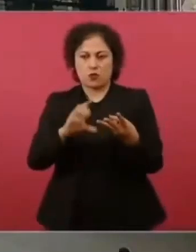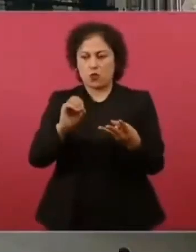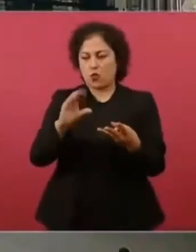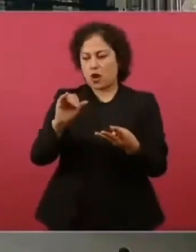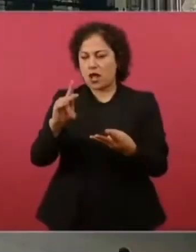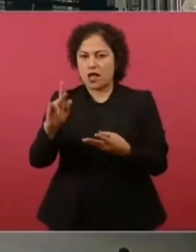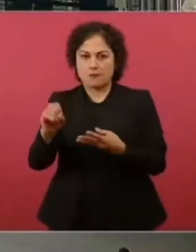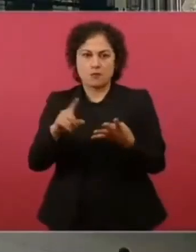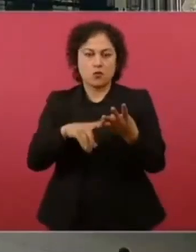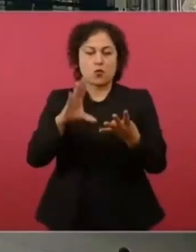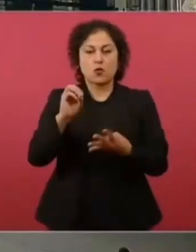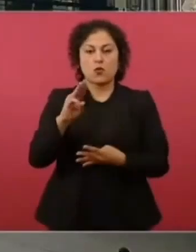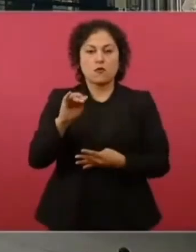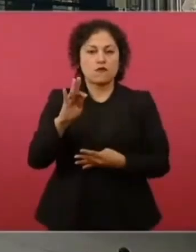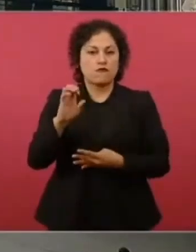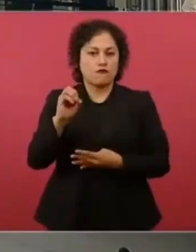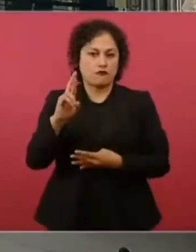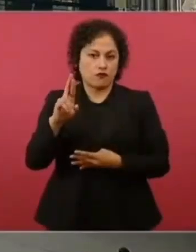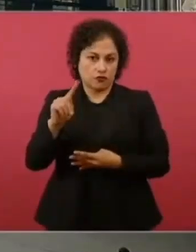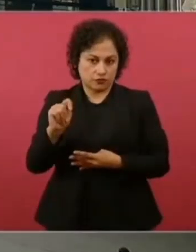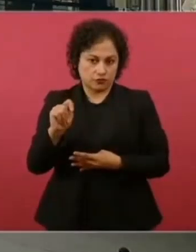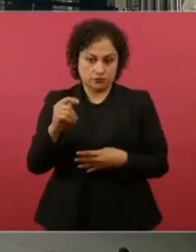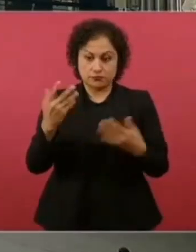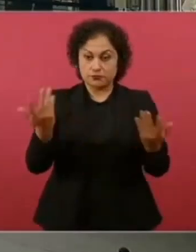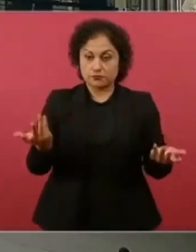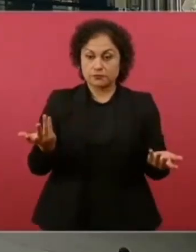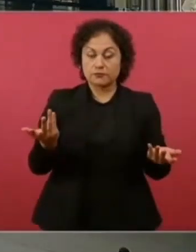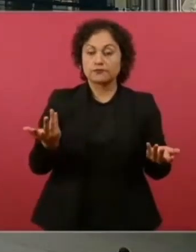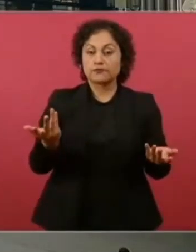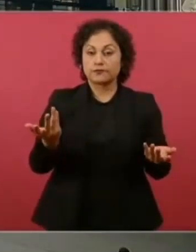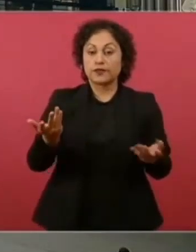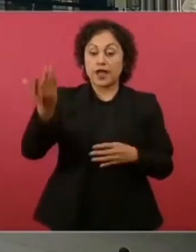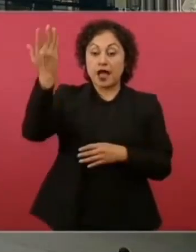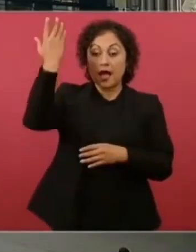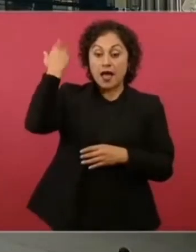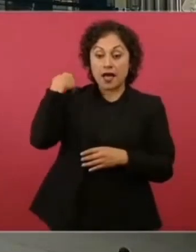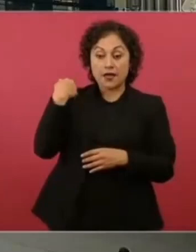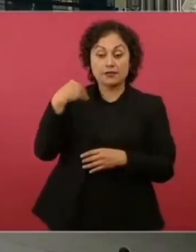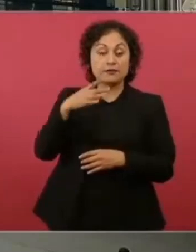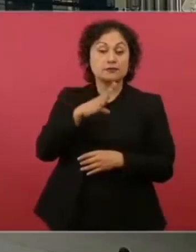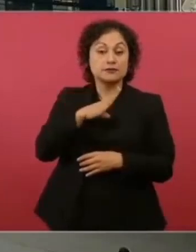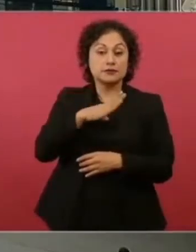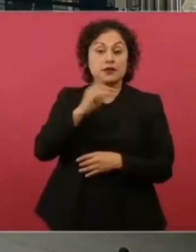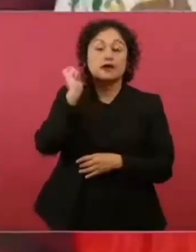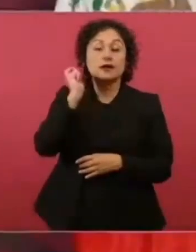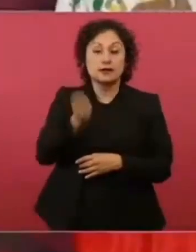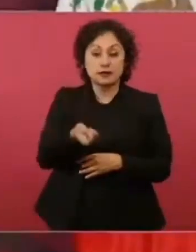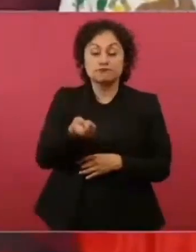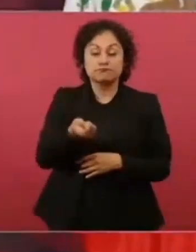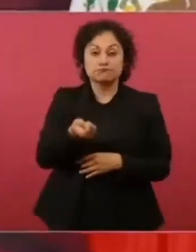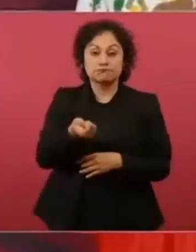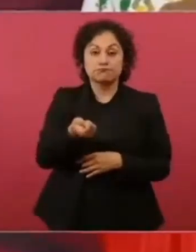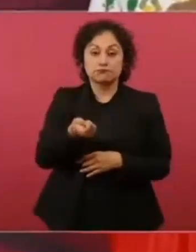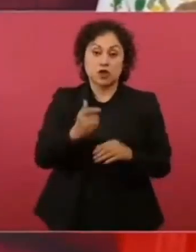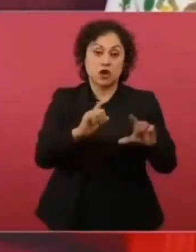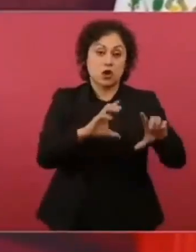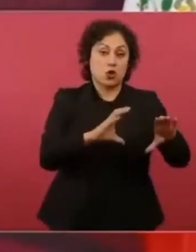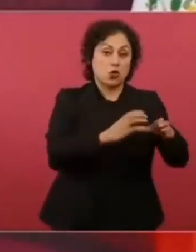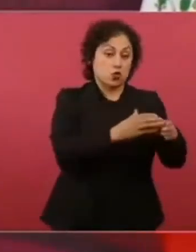habían en ese entonces los liberales moderados